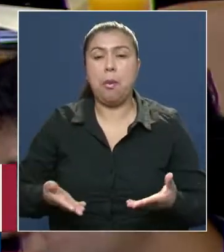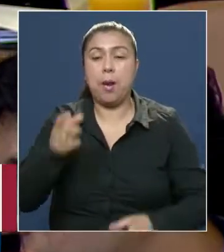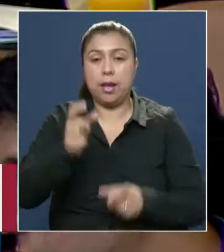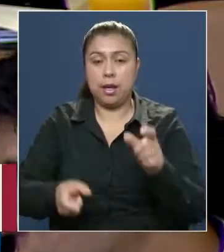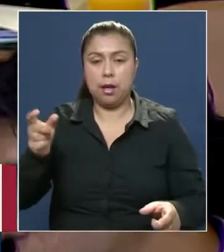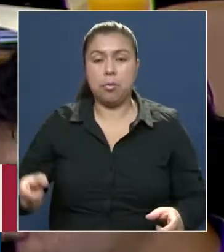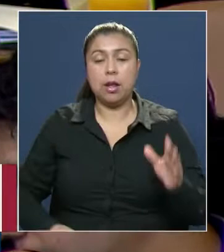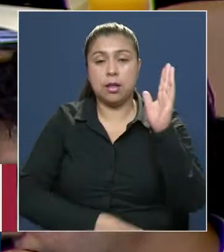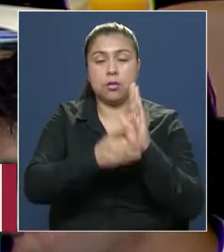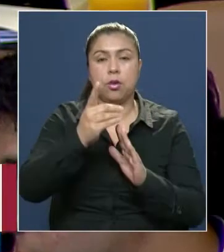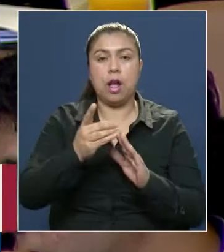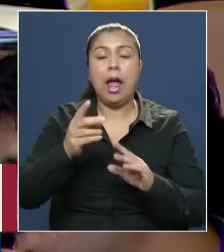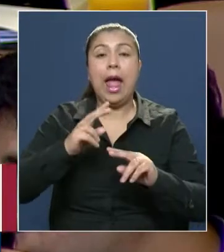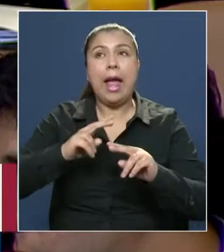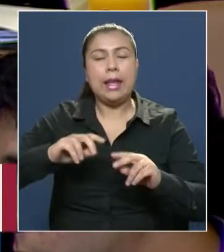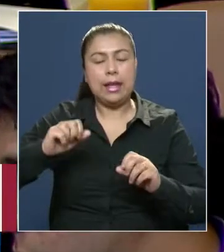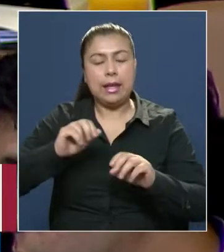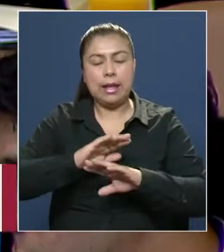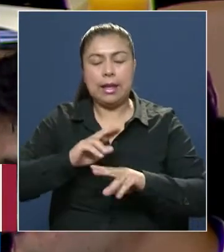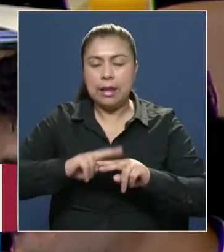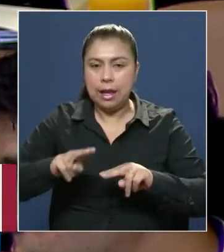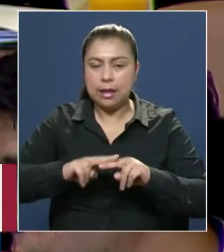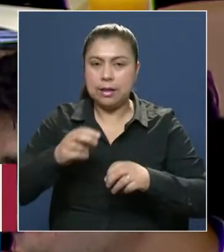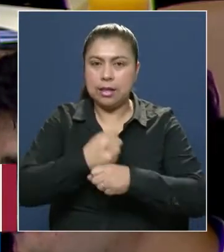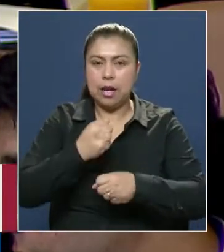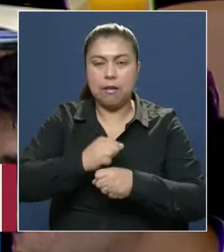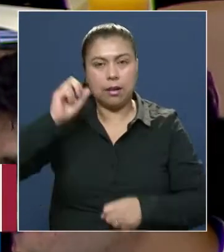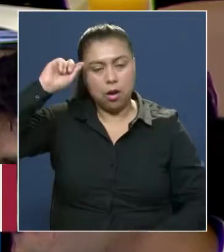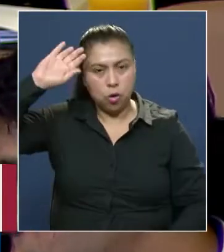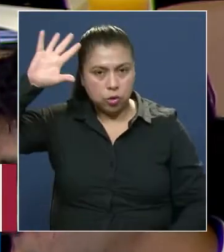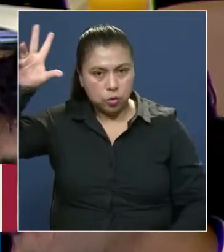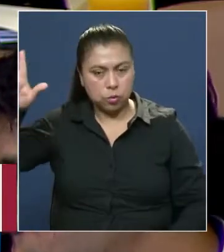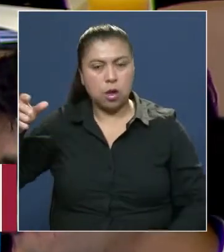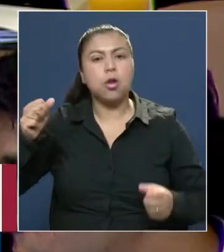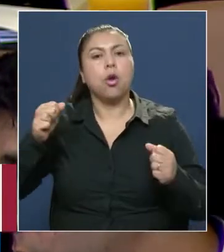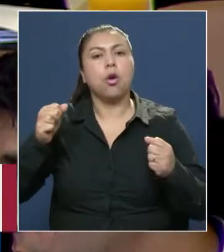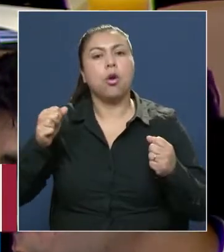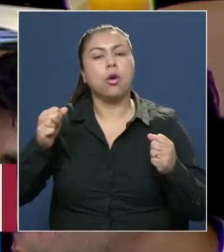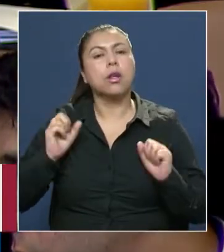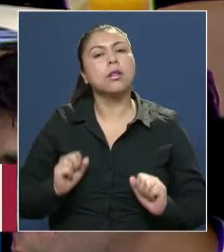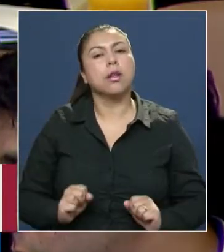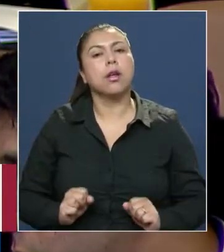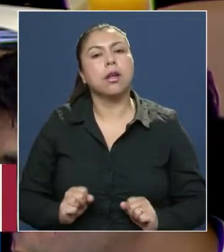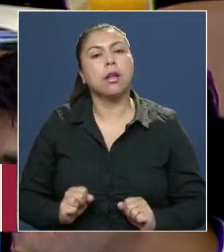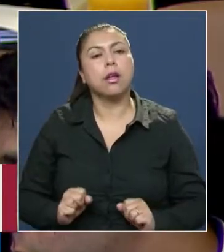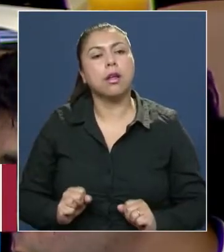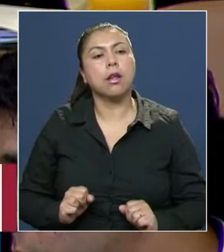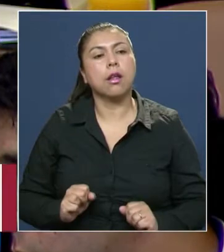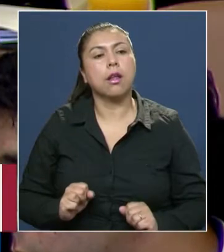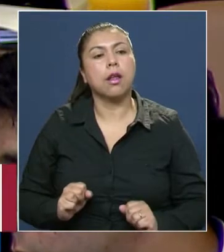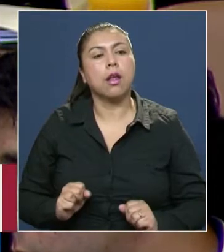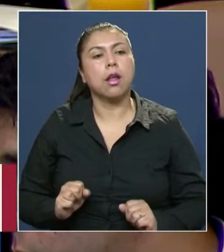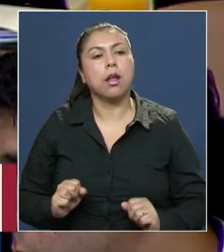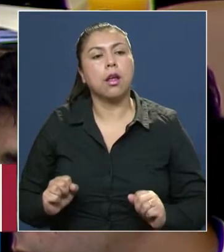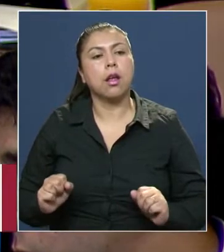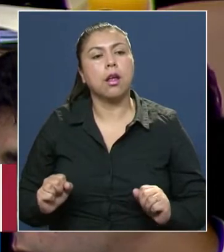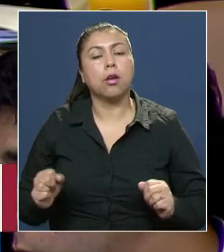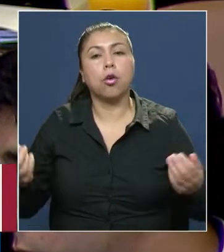desarrollarlas y puedan implementar esos sueños que pueden estar en su cerebro, pero que son aplicables a una transferencia hacia la sociedad.